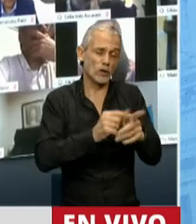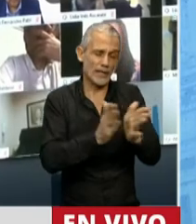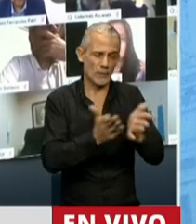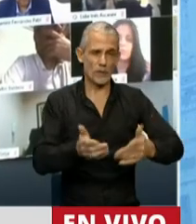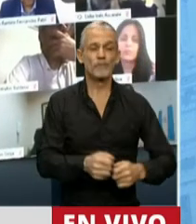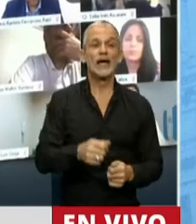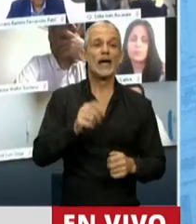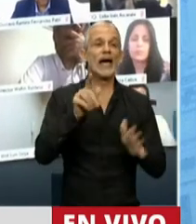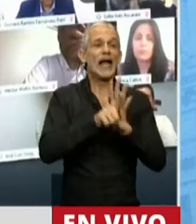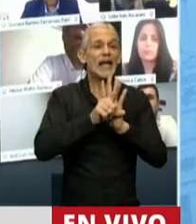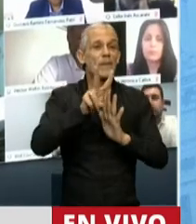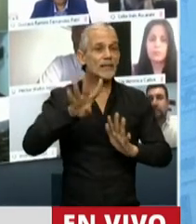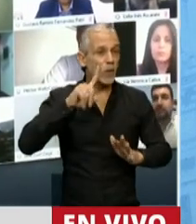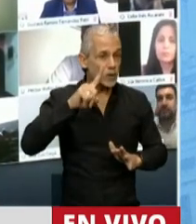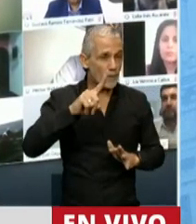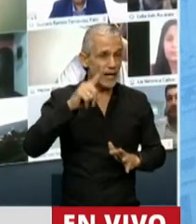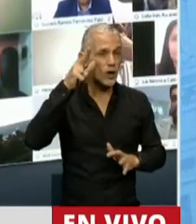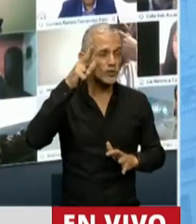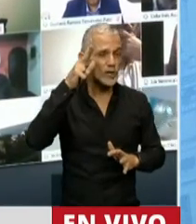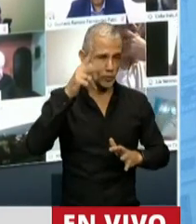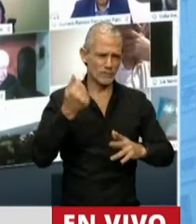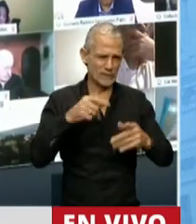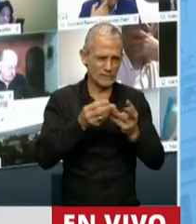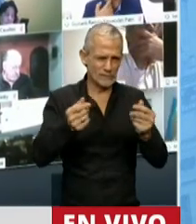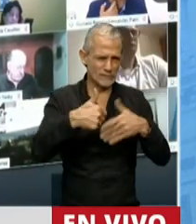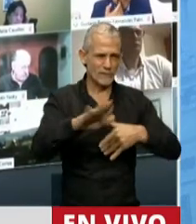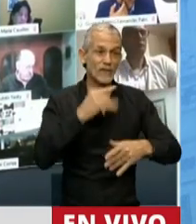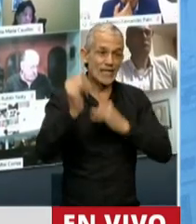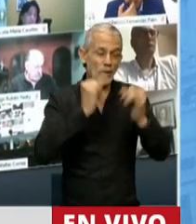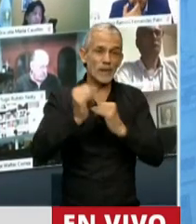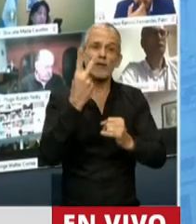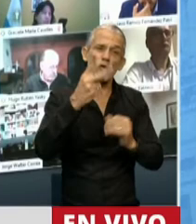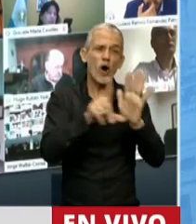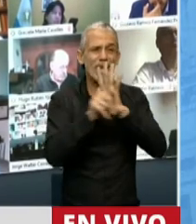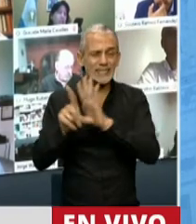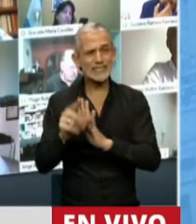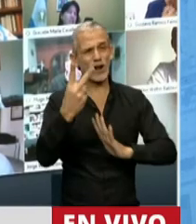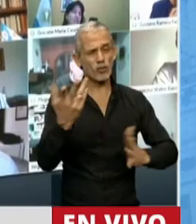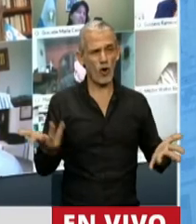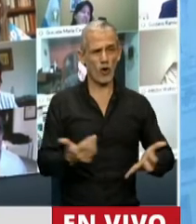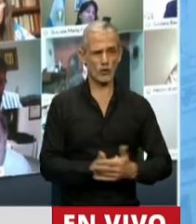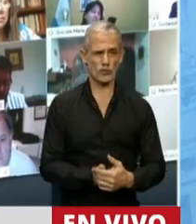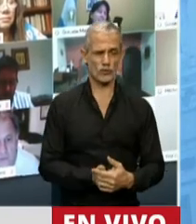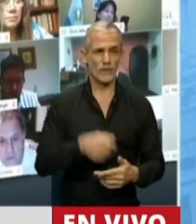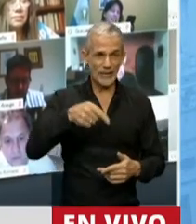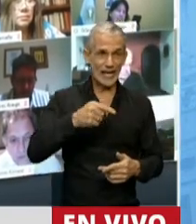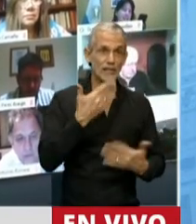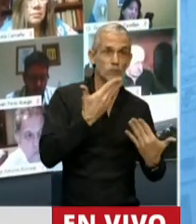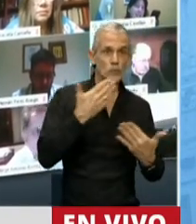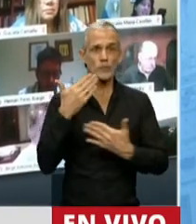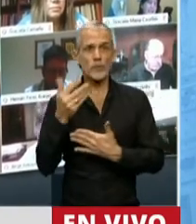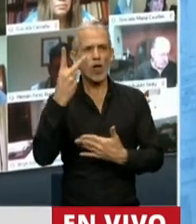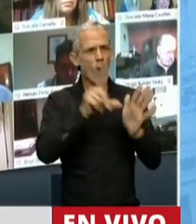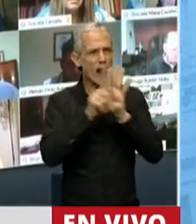la 24.800... Ya termino, señor presidente, estoy explicando. Son dos leyes en esta locución.